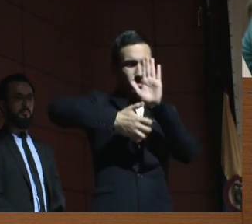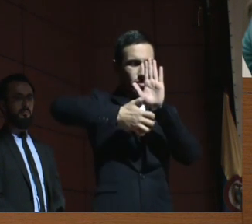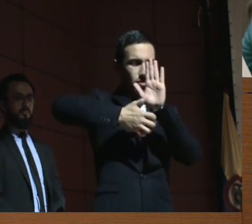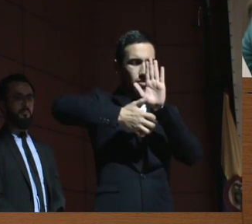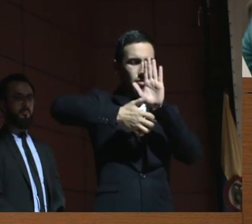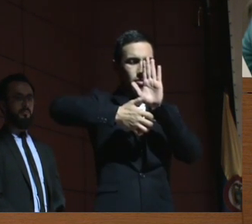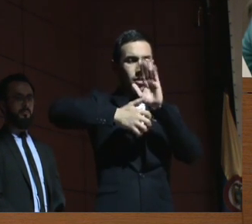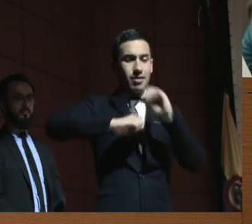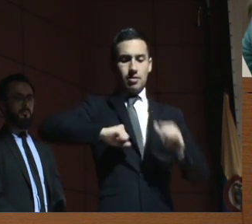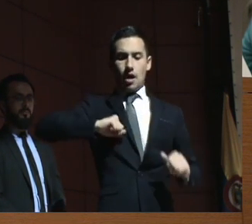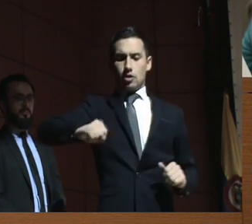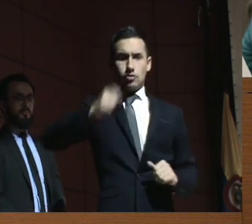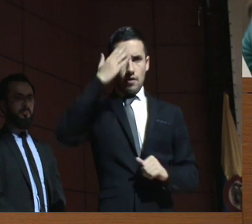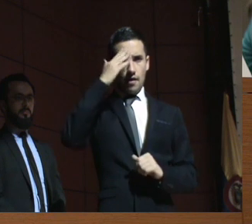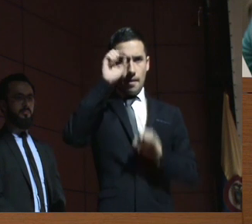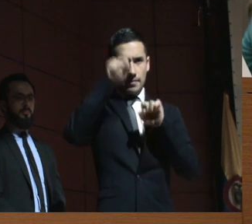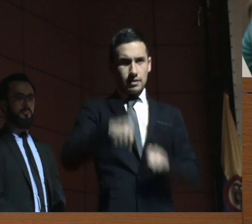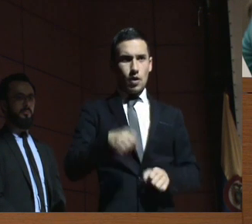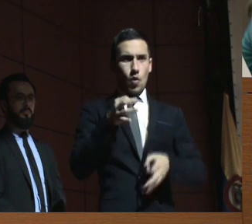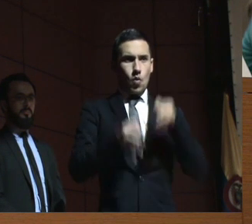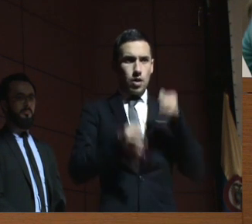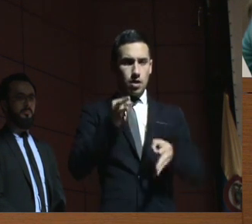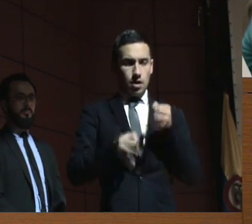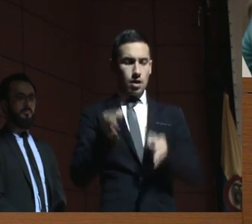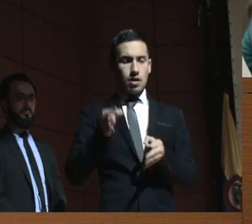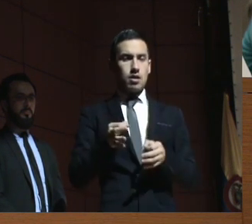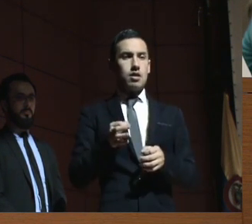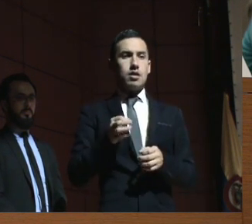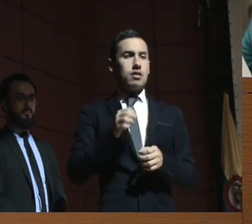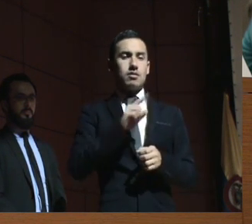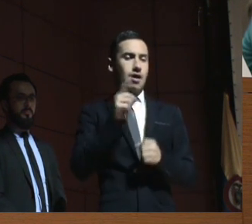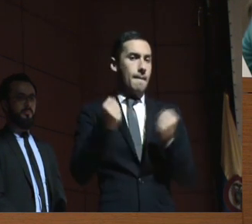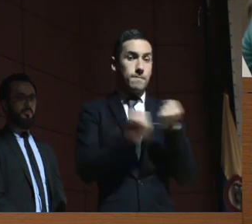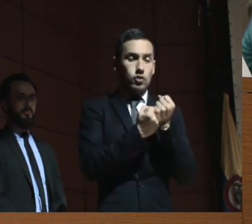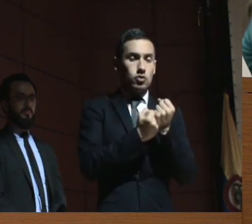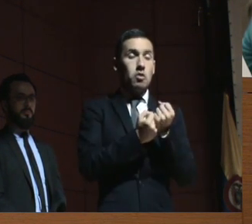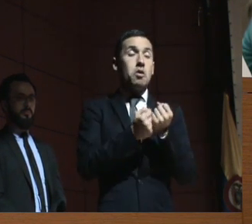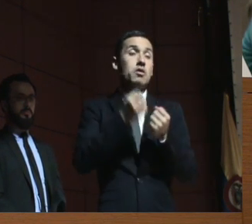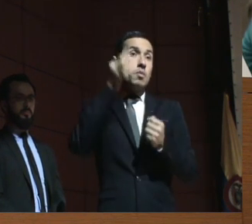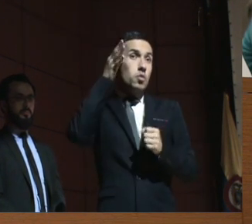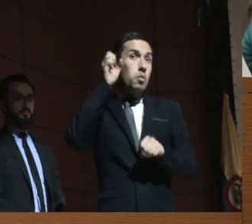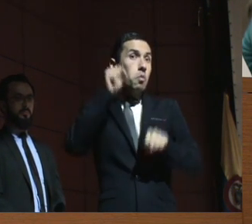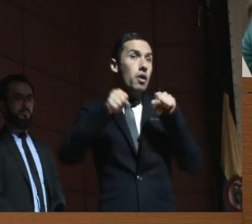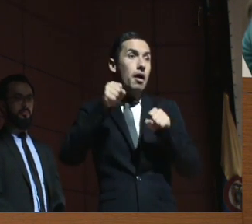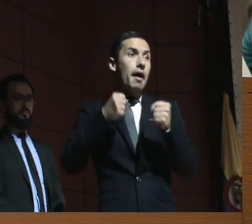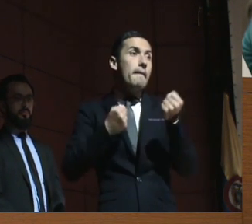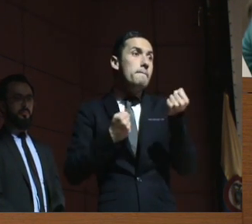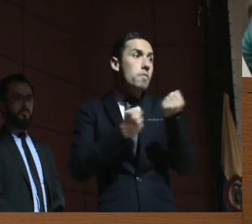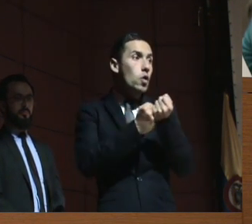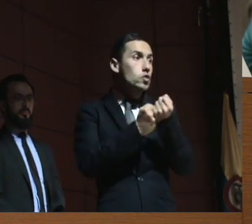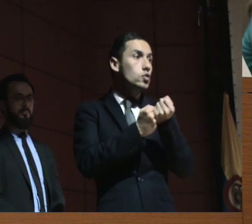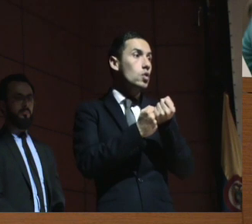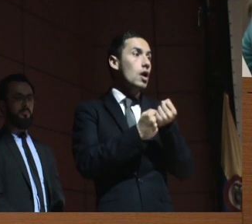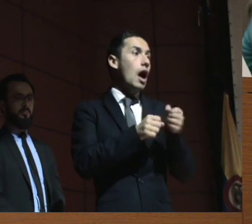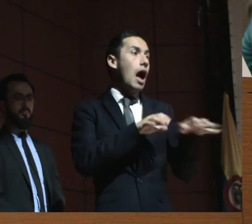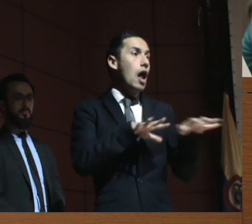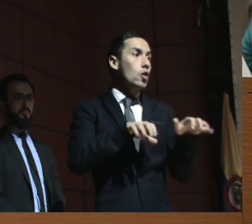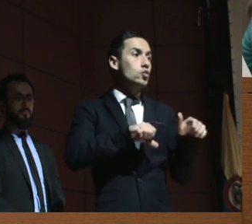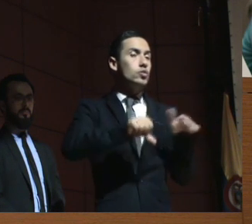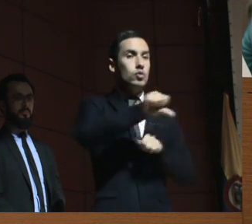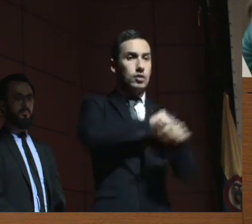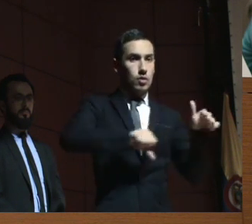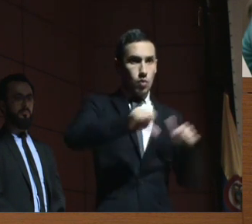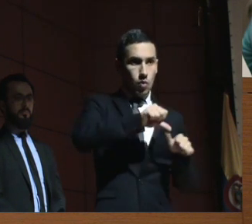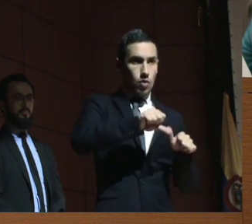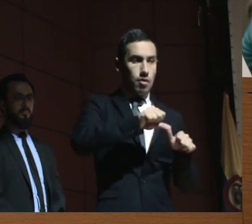el derecho, la capacidad jurídica, ni establecer apoyo. Lo que puede haber es un apoyo que tenga un actor sustitutivo,